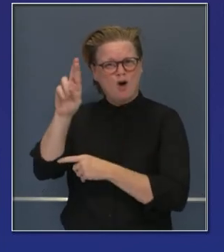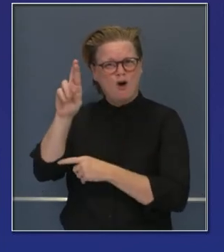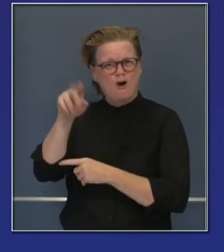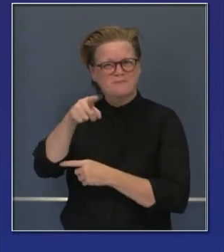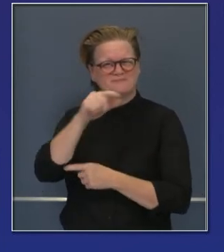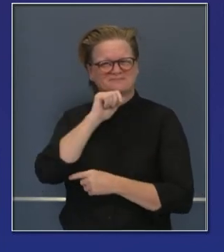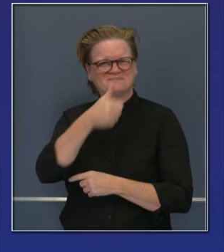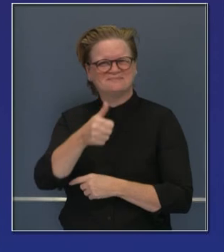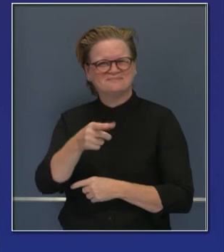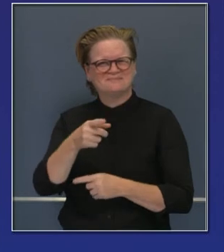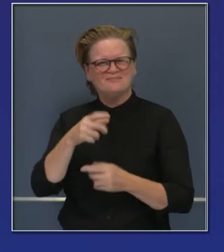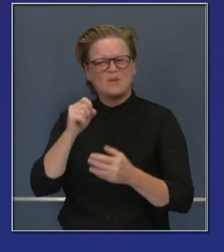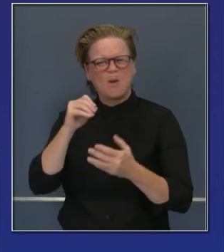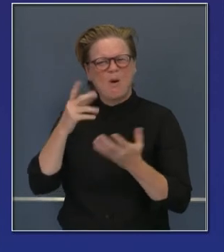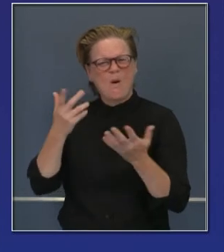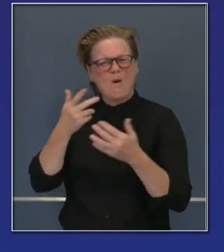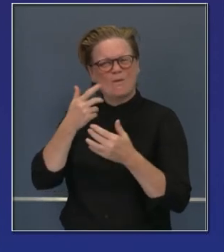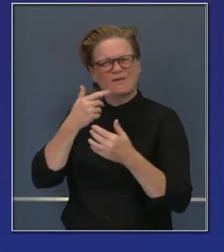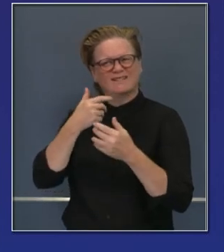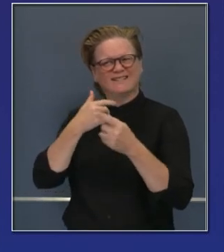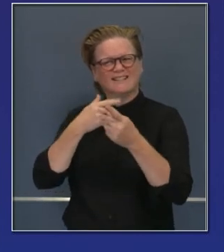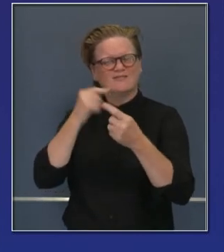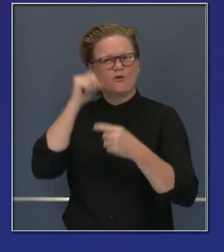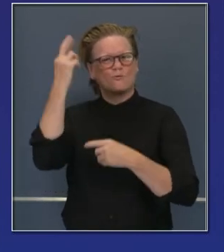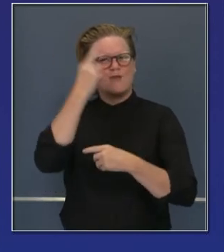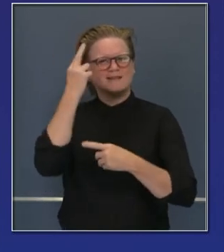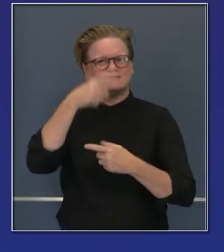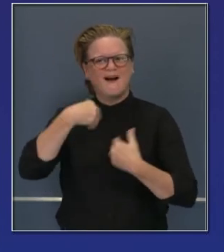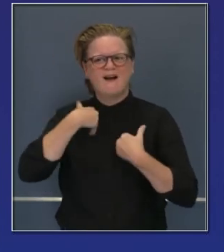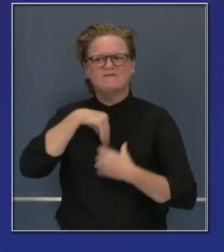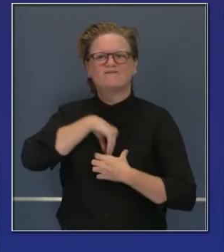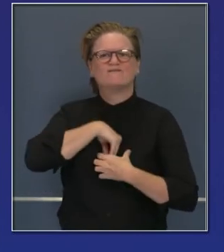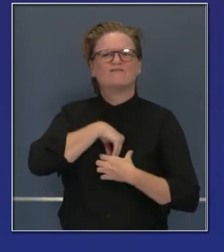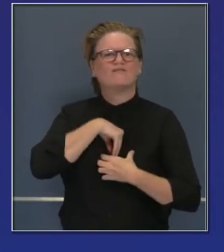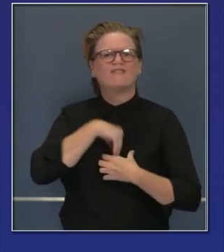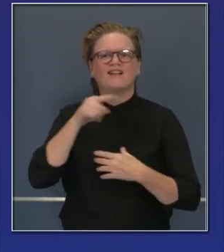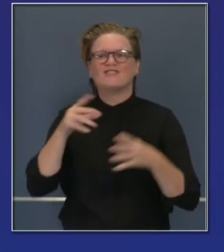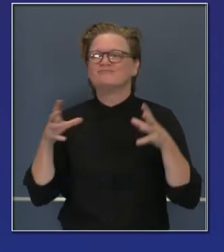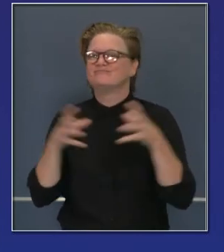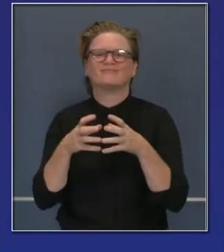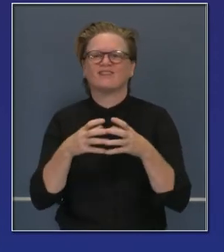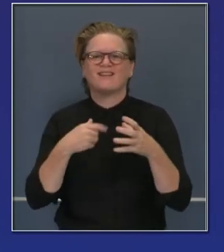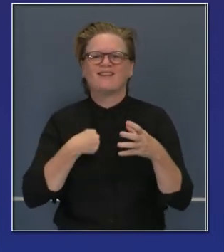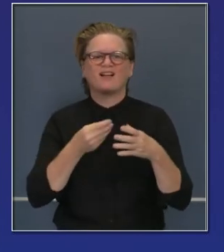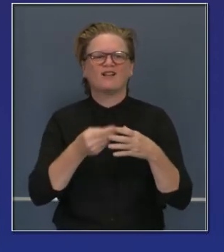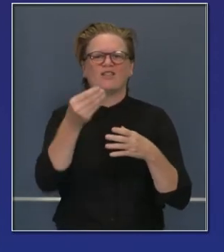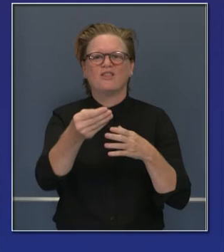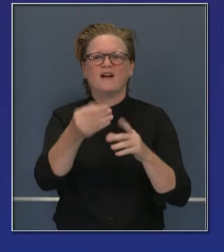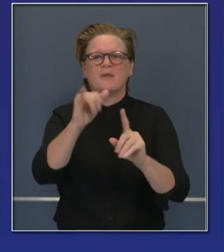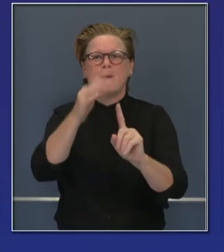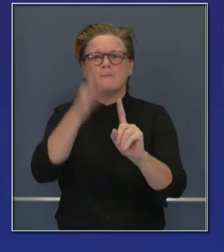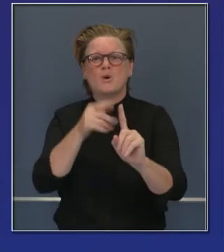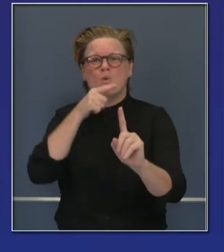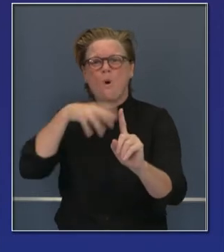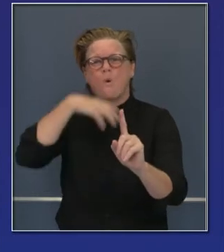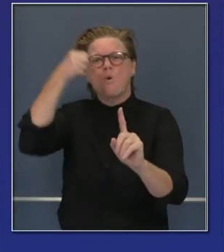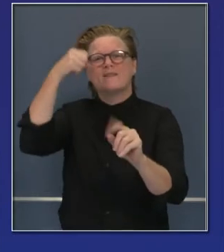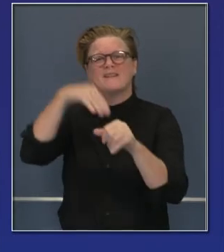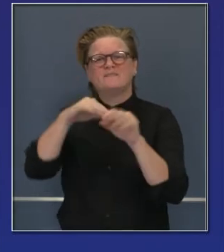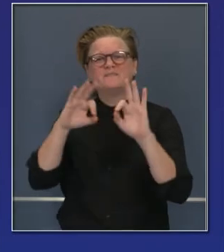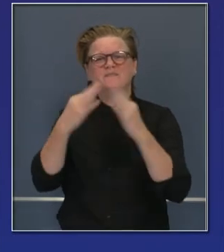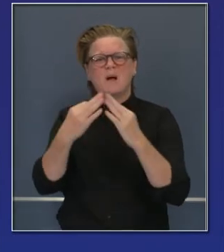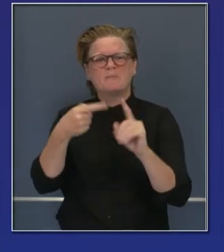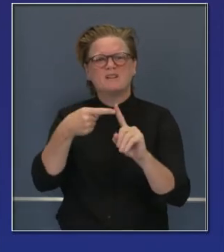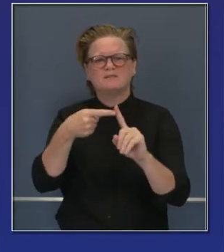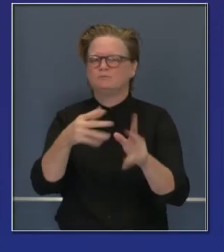Que esos son los individuos que pueden propagar COVID-19 a miembros familiares de